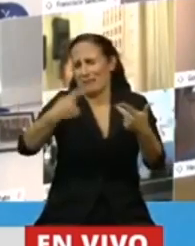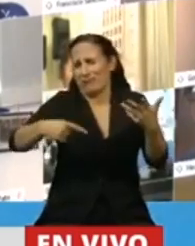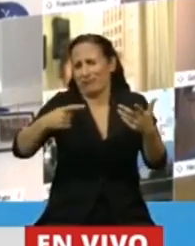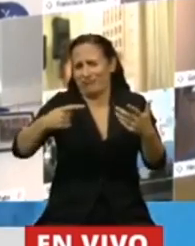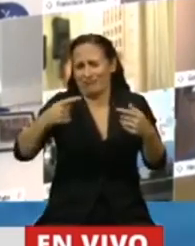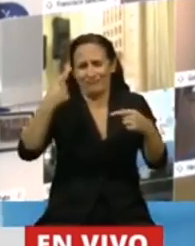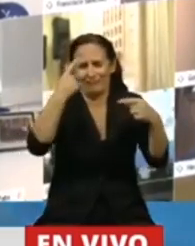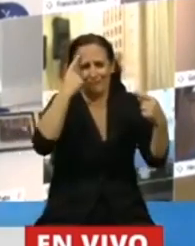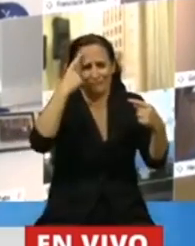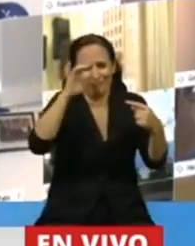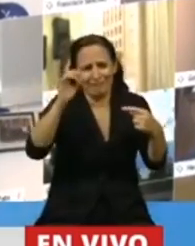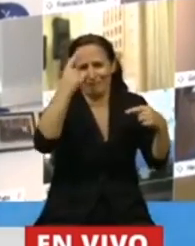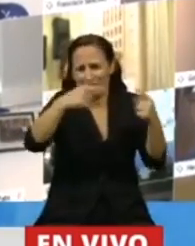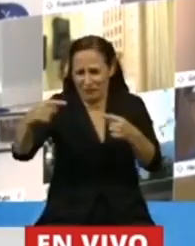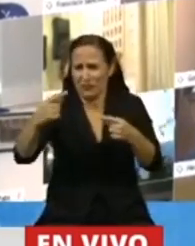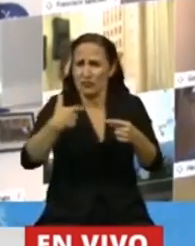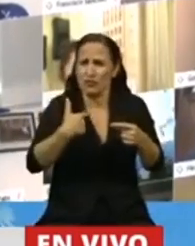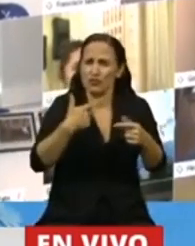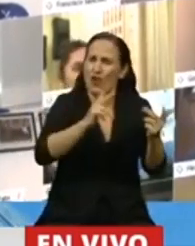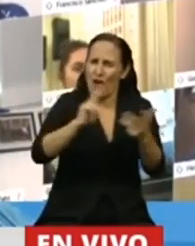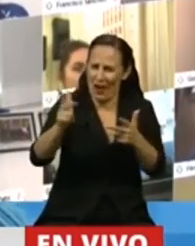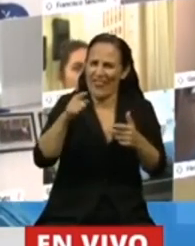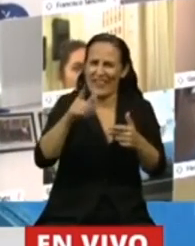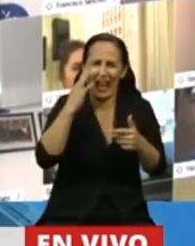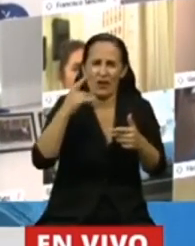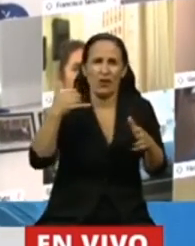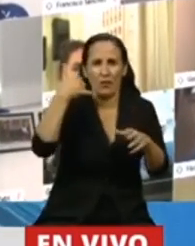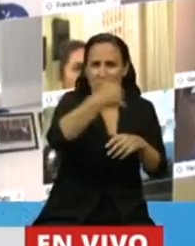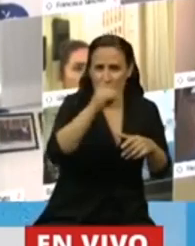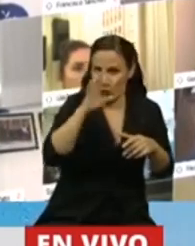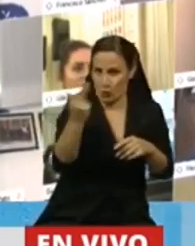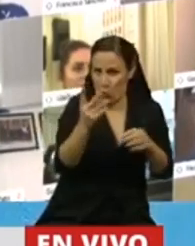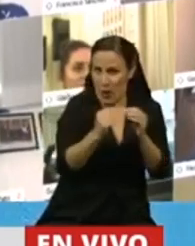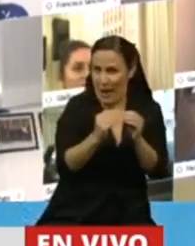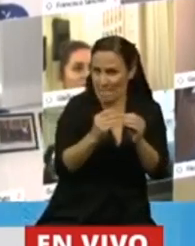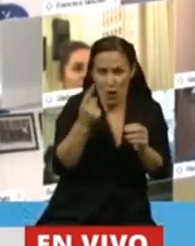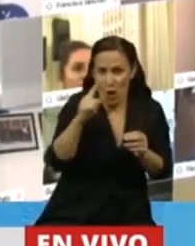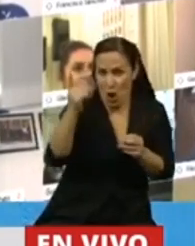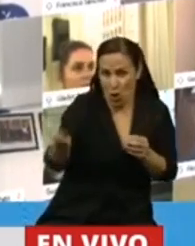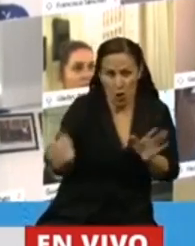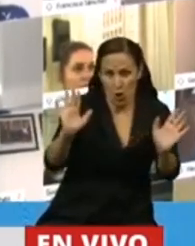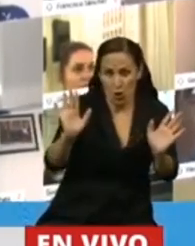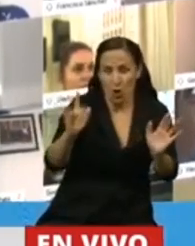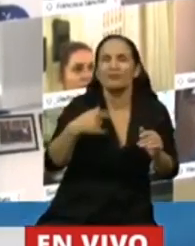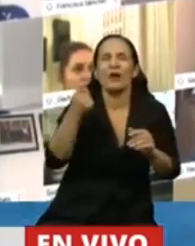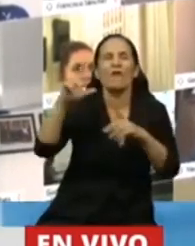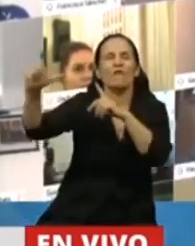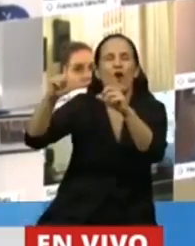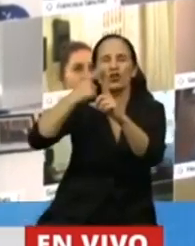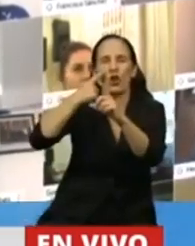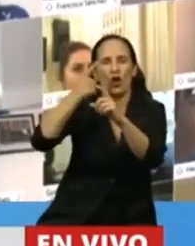Algo le dije porque fue público una vez me habló por teléfono. Yo no he sido amigo de él. No lo conocía. Lo conocía por foto.